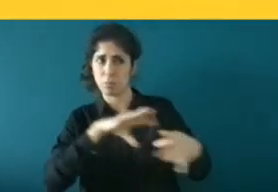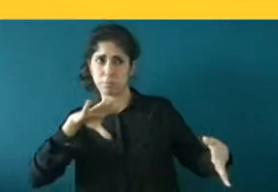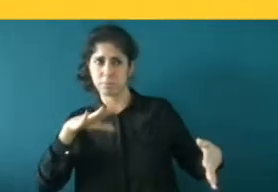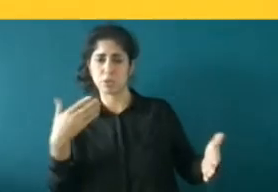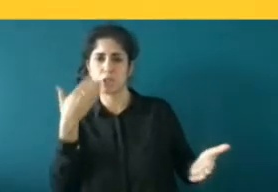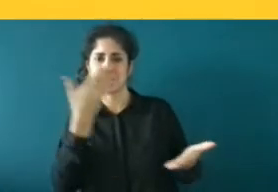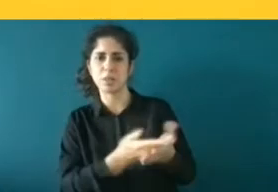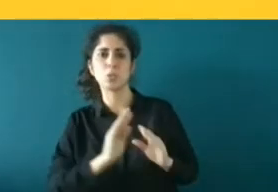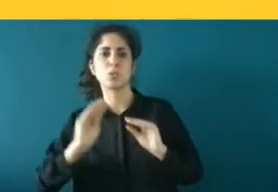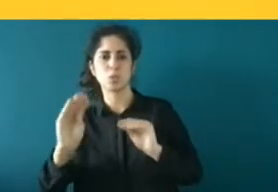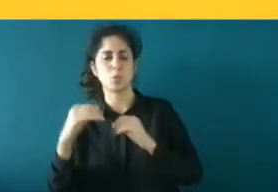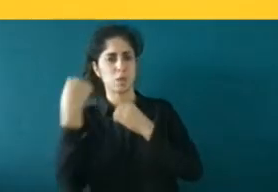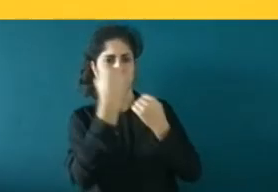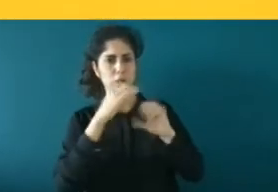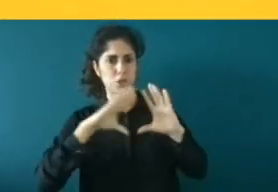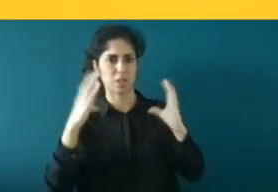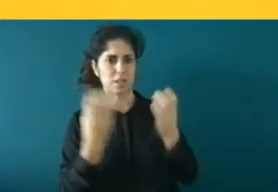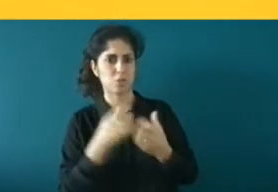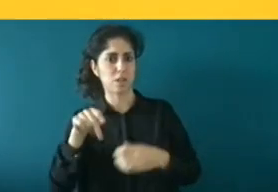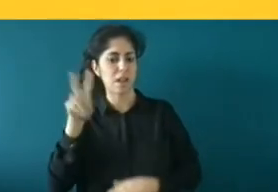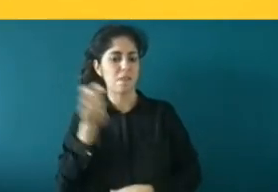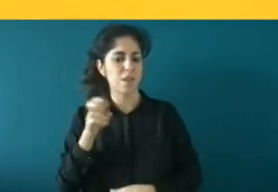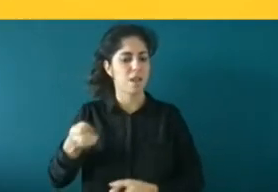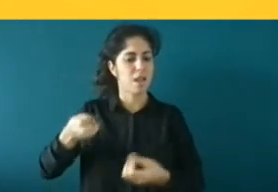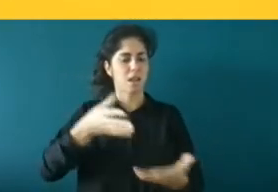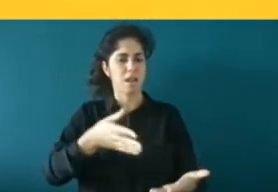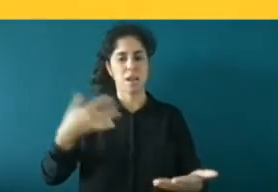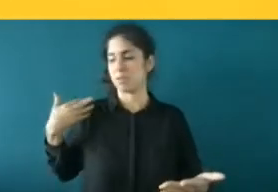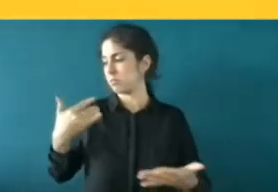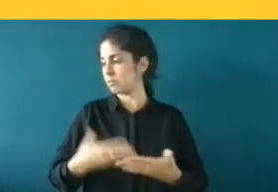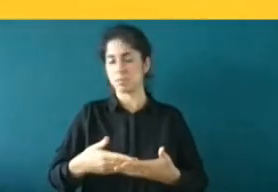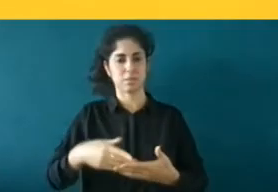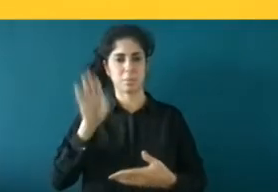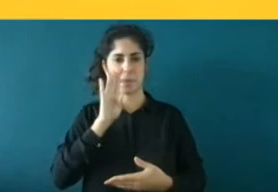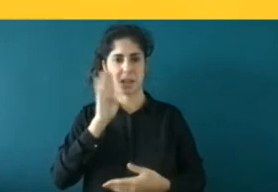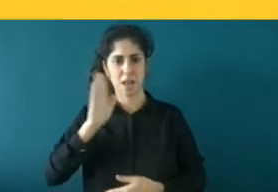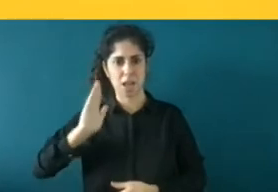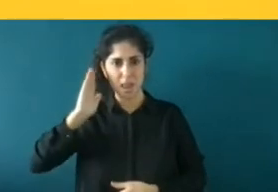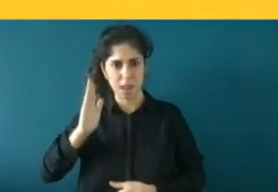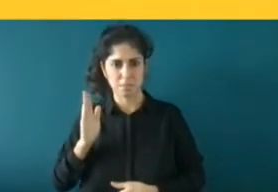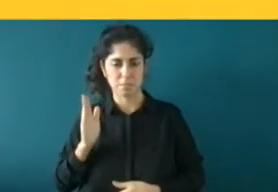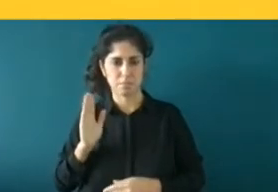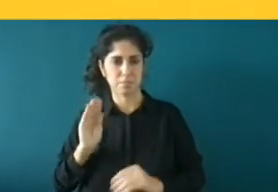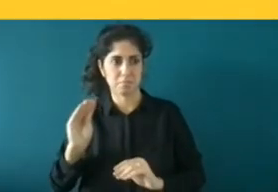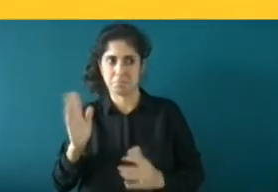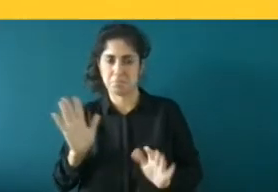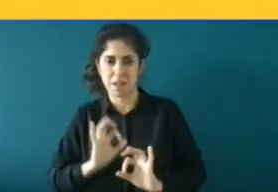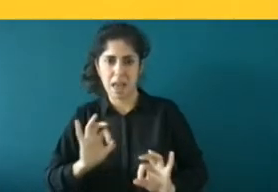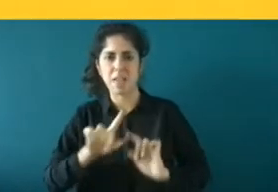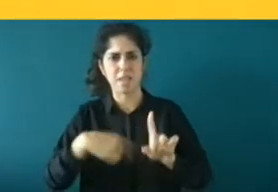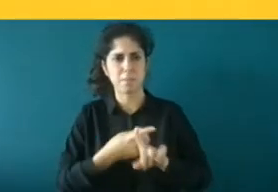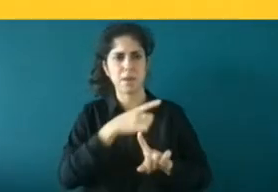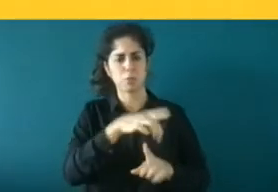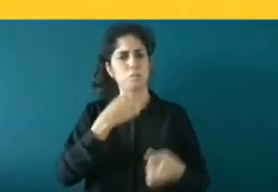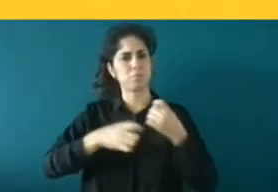yo no vengo a contarte mis antecedentes penales cuando además eso es una cosa que ellos podrían averiguar sin necesidad de hacerle la